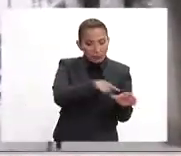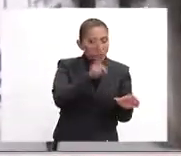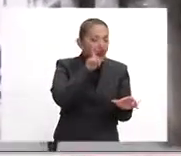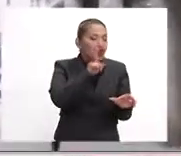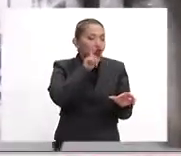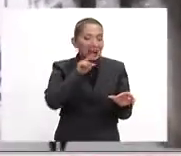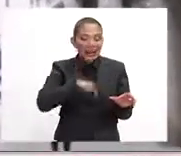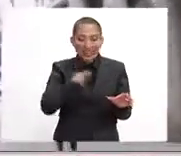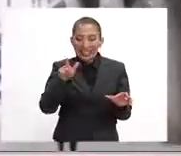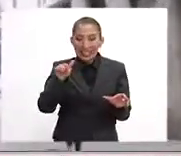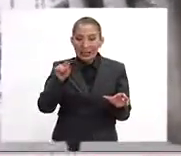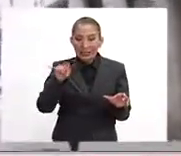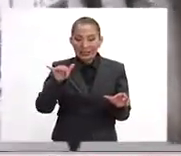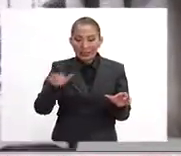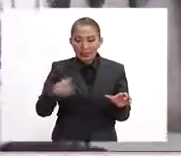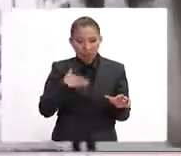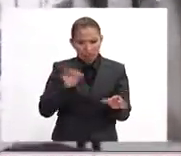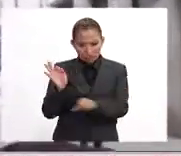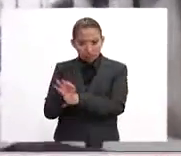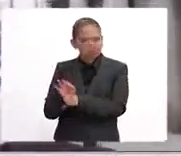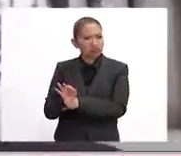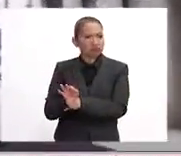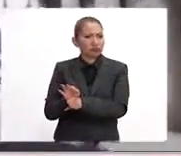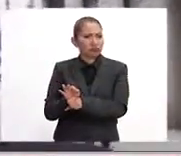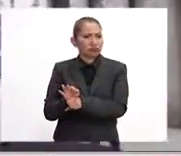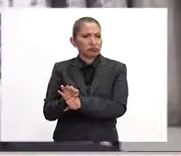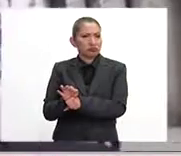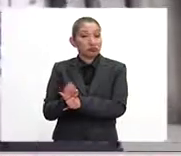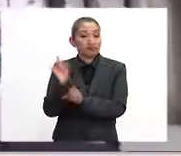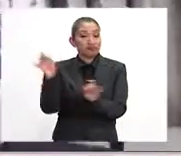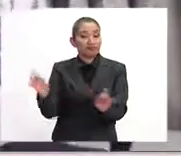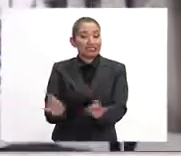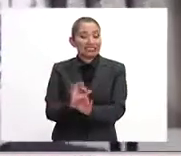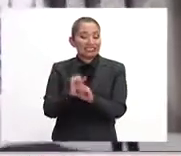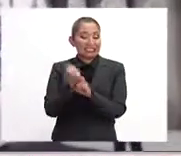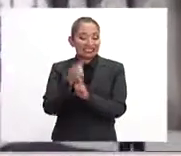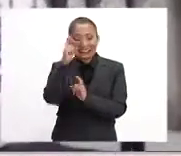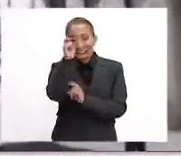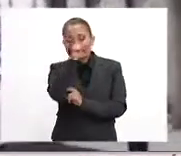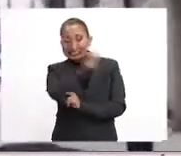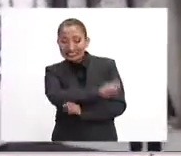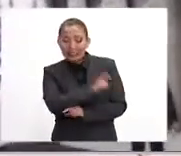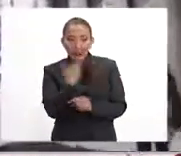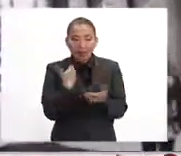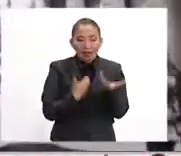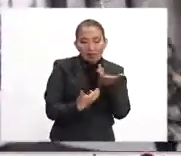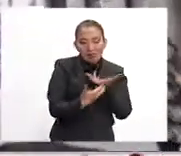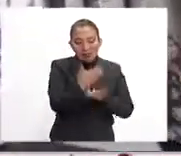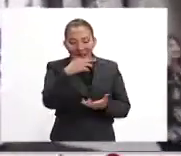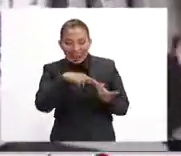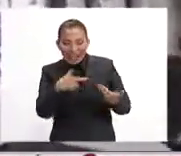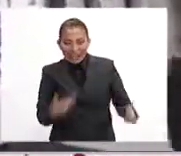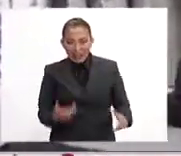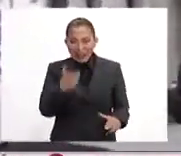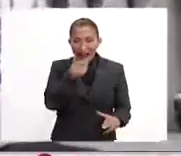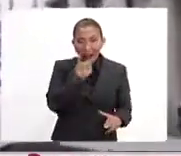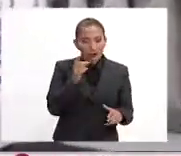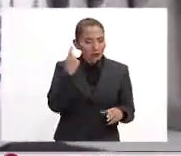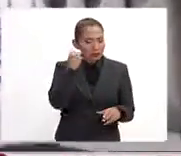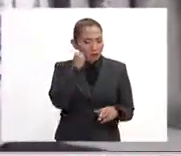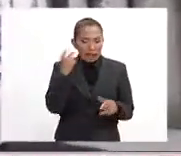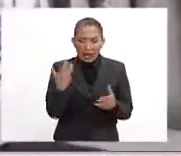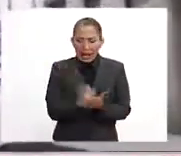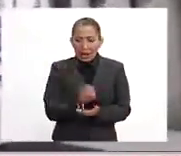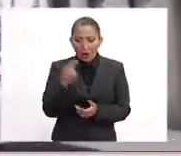y del laborista Sadiq Khan, salió a defenderlo. Entonces, en una situación difícil en términos diplomáticos para el Reino Unido, gane quien gane,